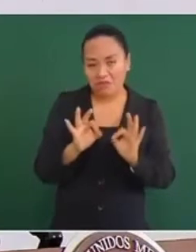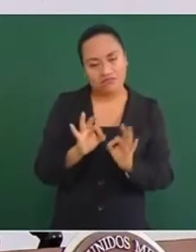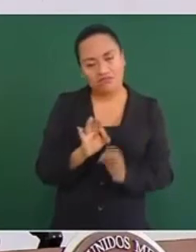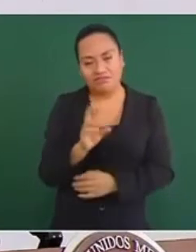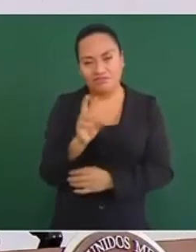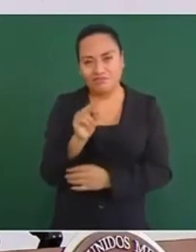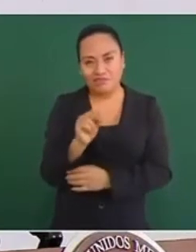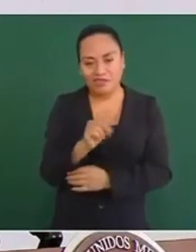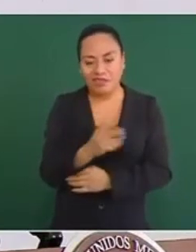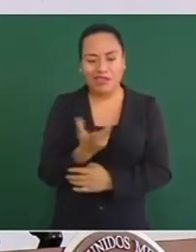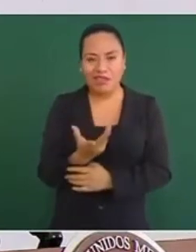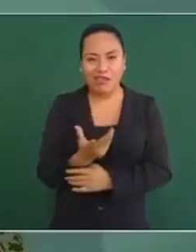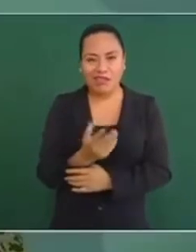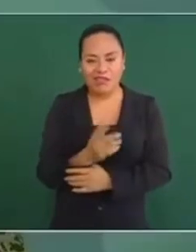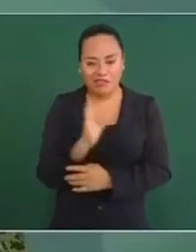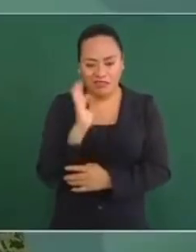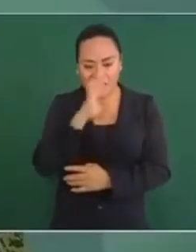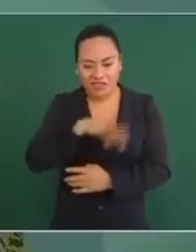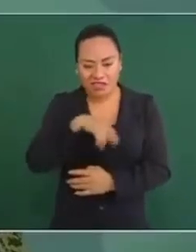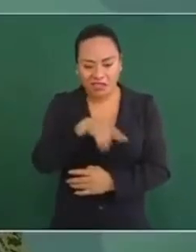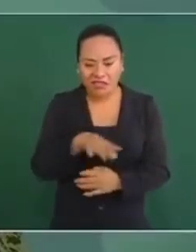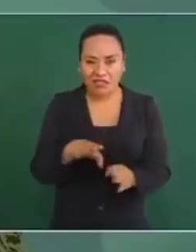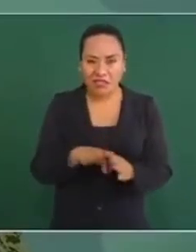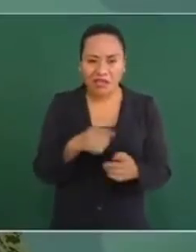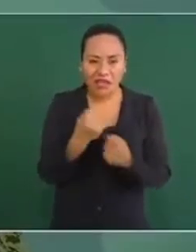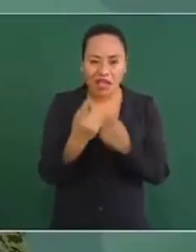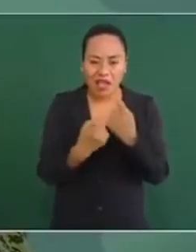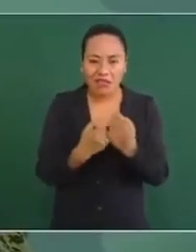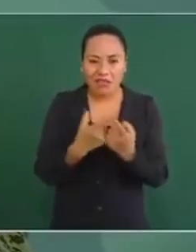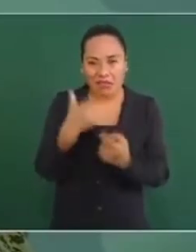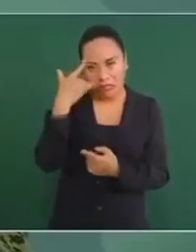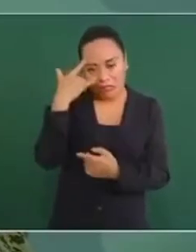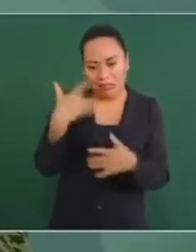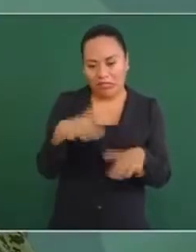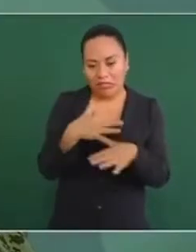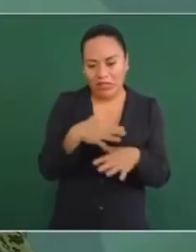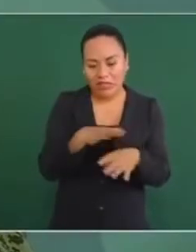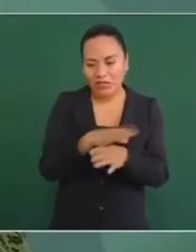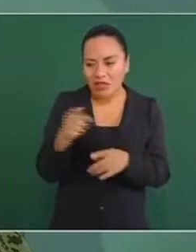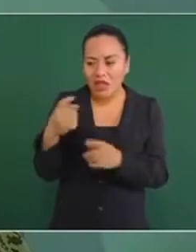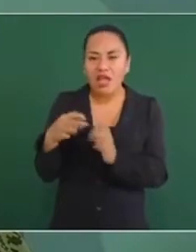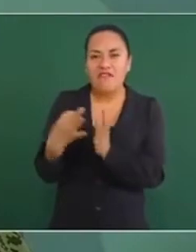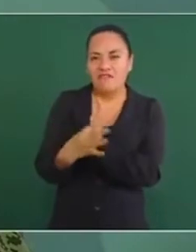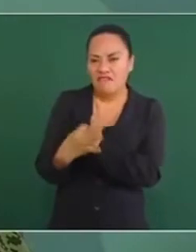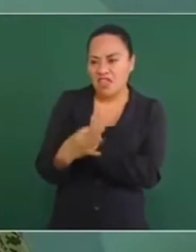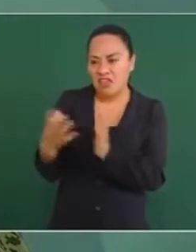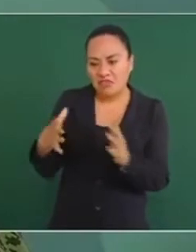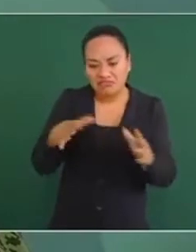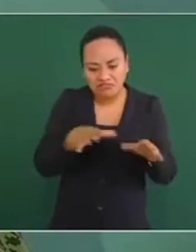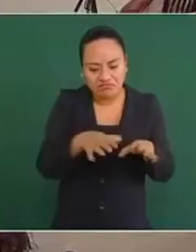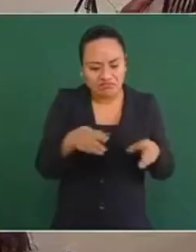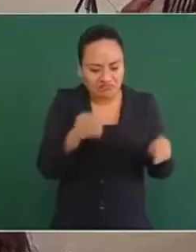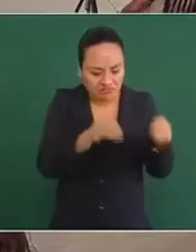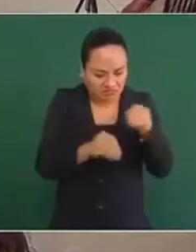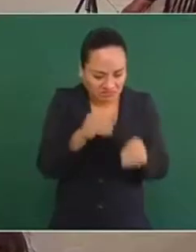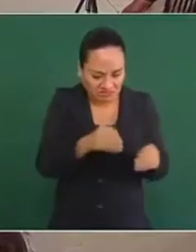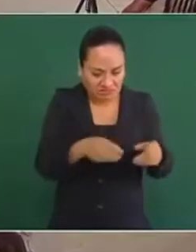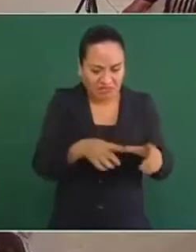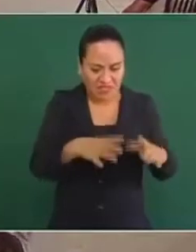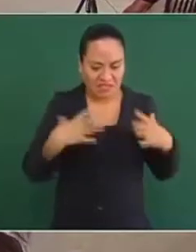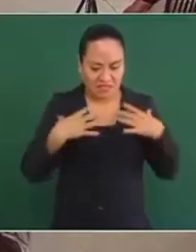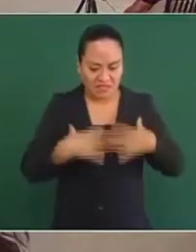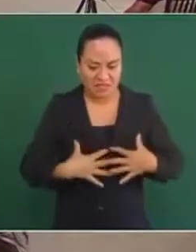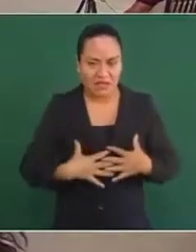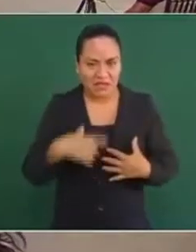placas hechizas, placas hechas con algún acero que no les